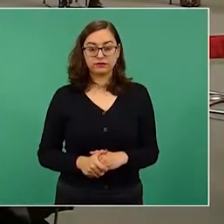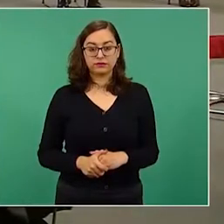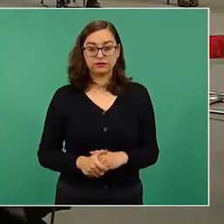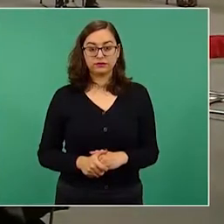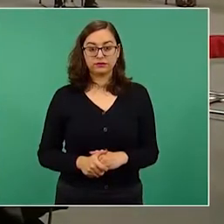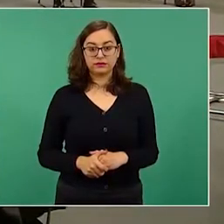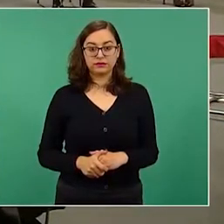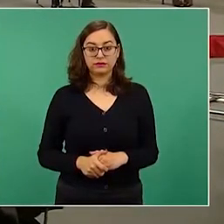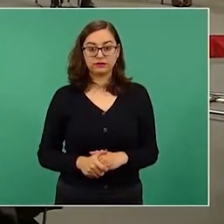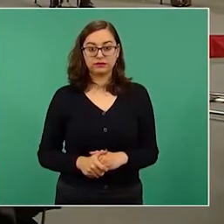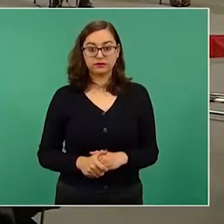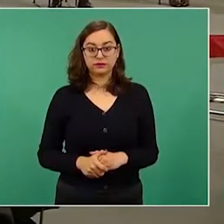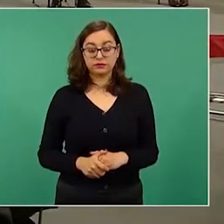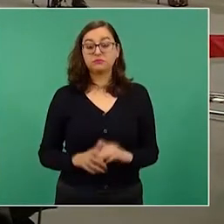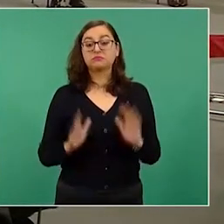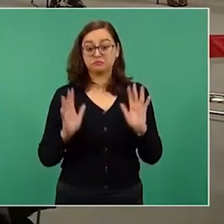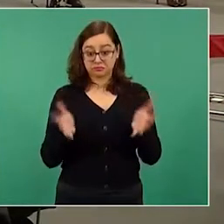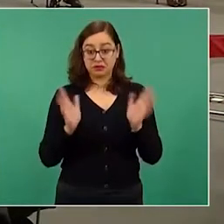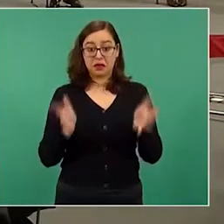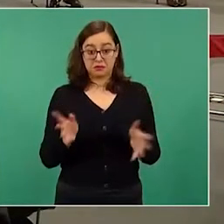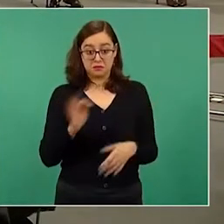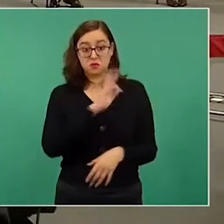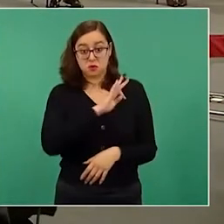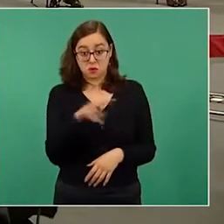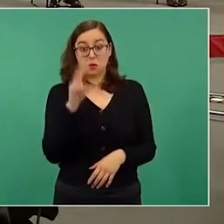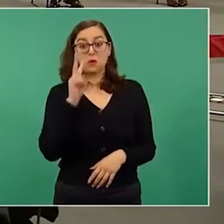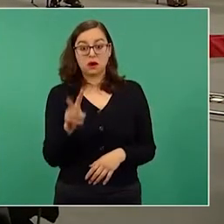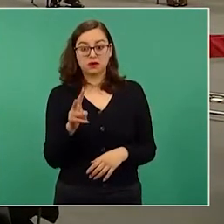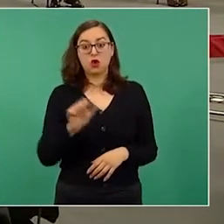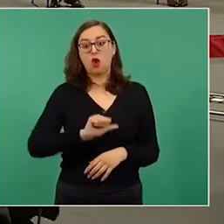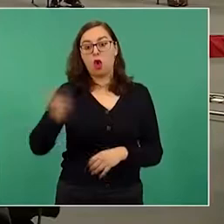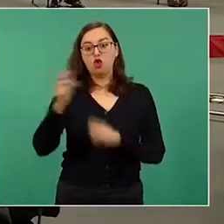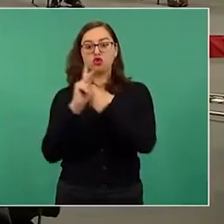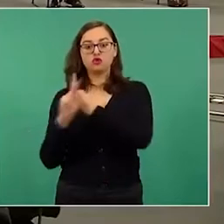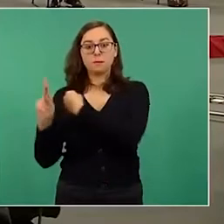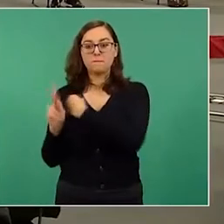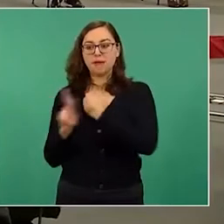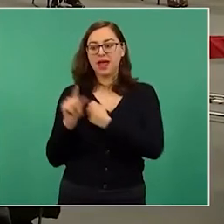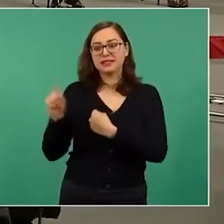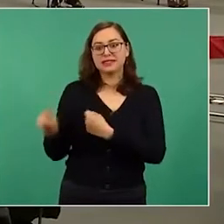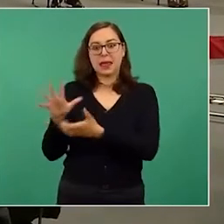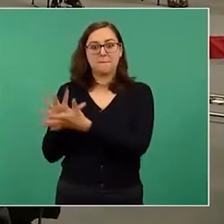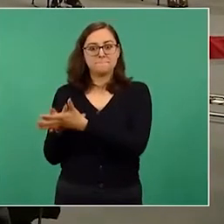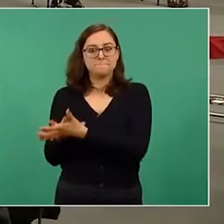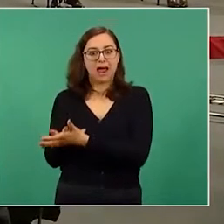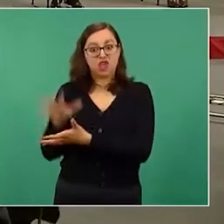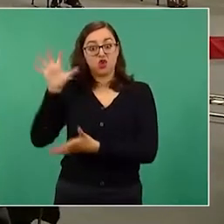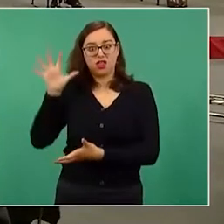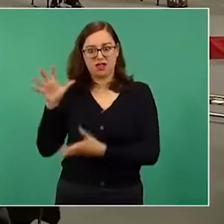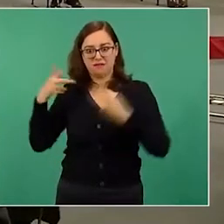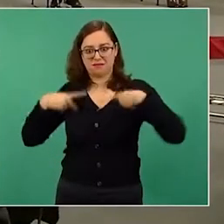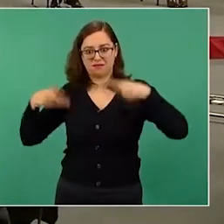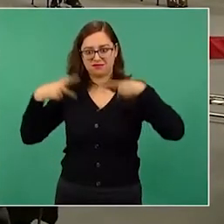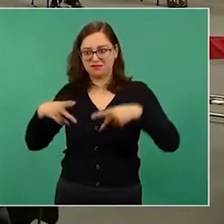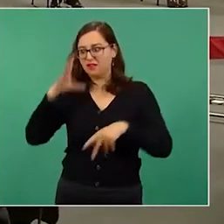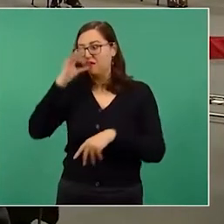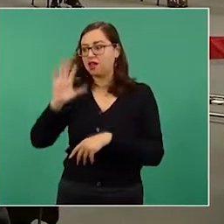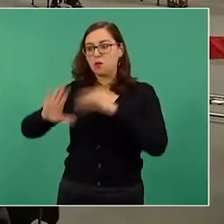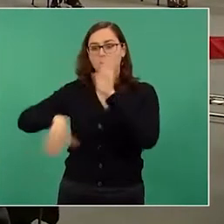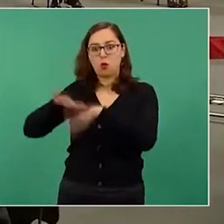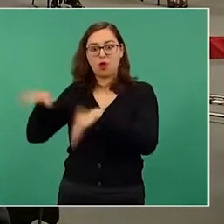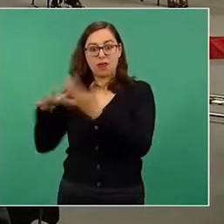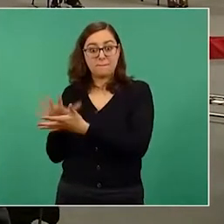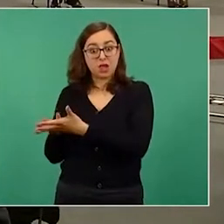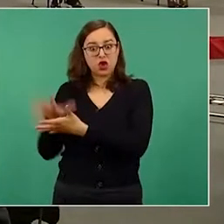Bueno, en este sitio, ya les dije, se puede agregar y quitar países para compararlos entre sí. Por lo